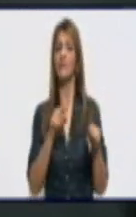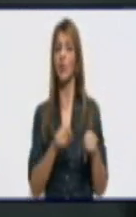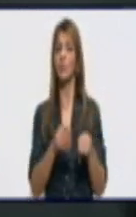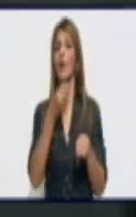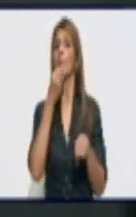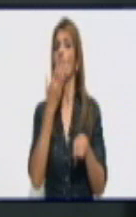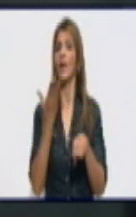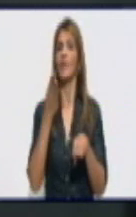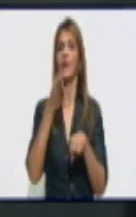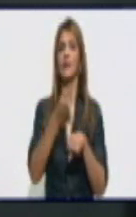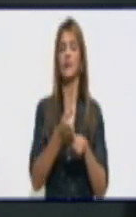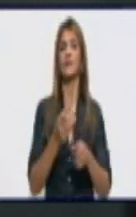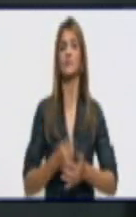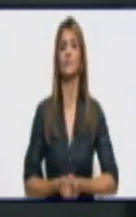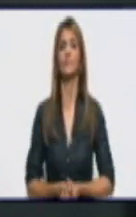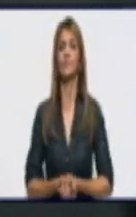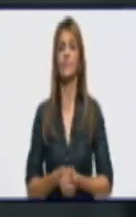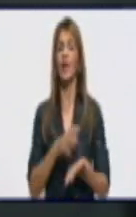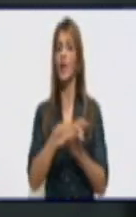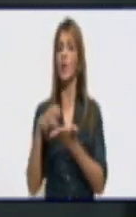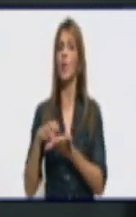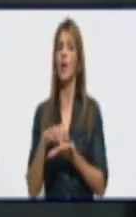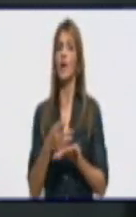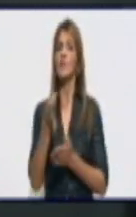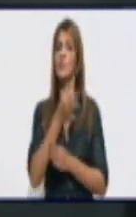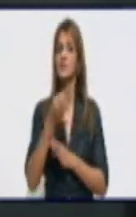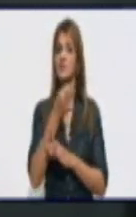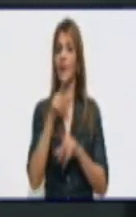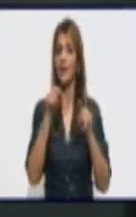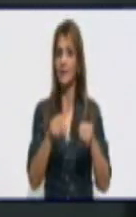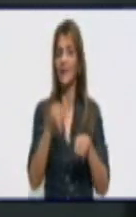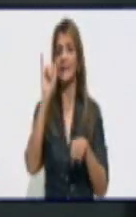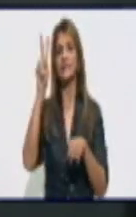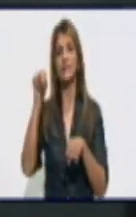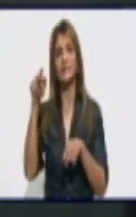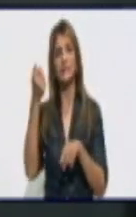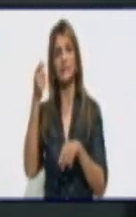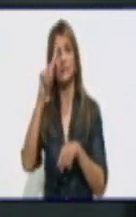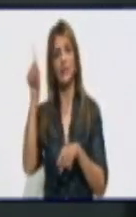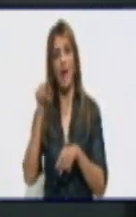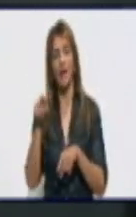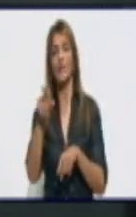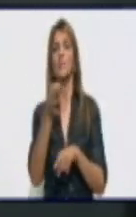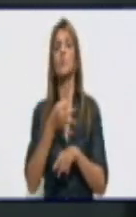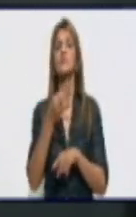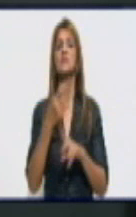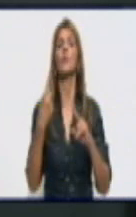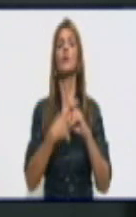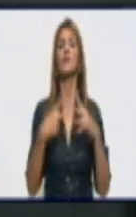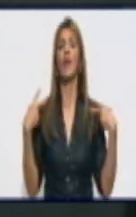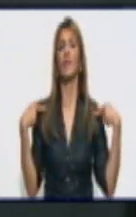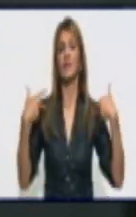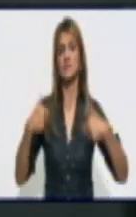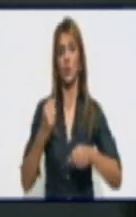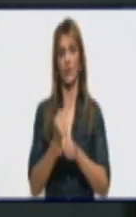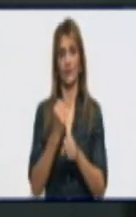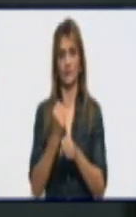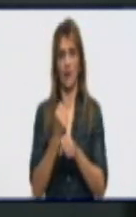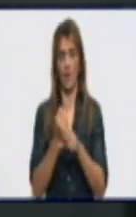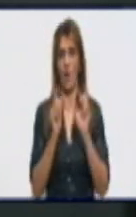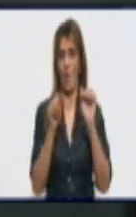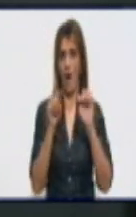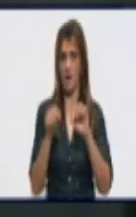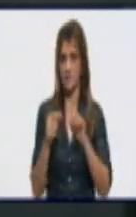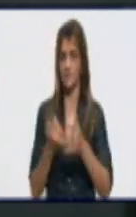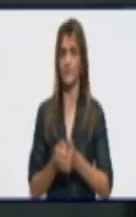acceder tanto a las filiales municipales de linas de su municipio o a las direcciones de trabajo. Ahí se le llenan los